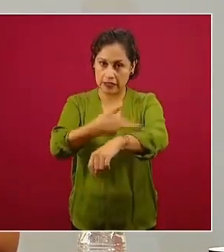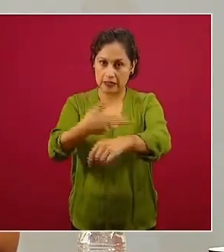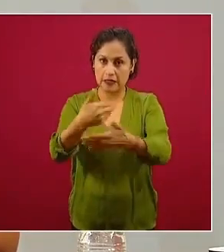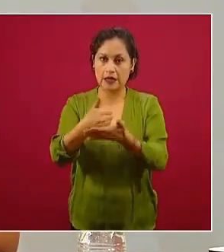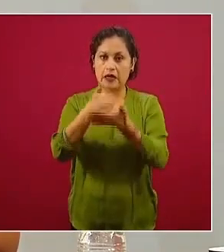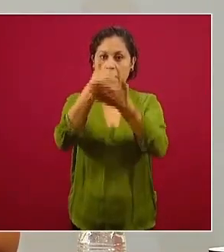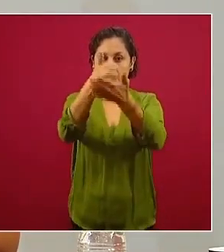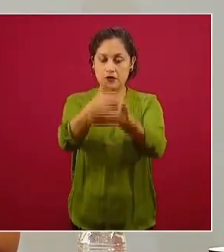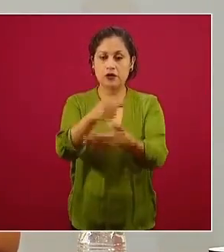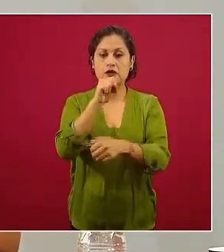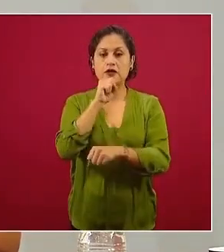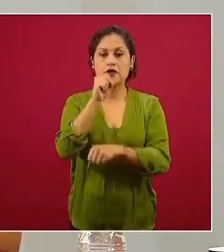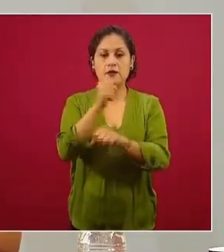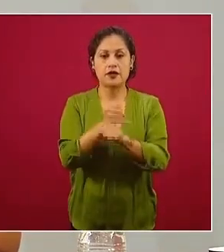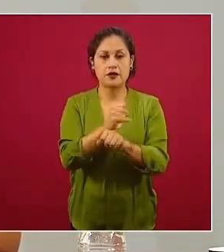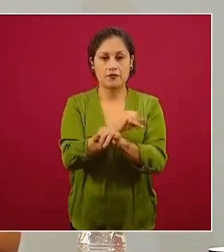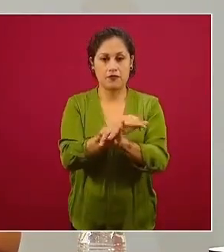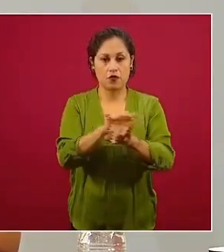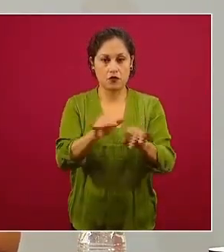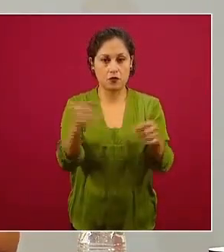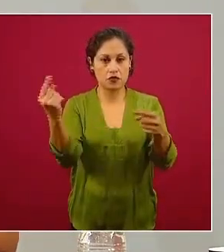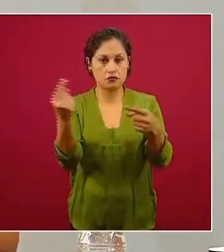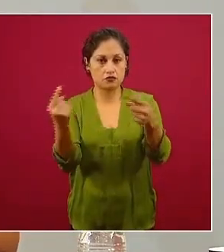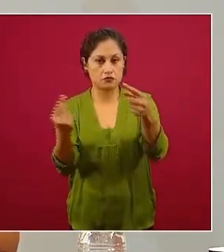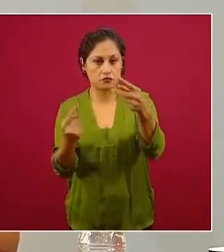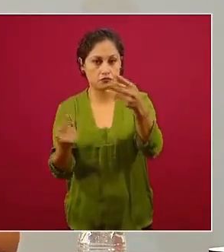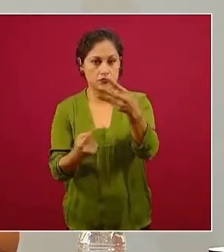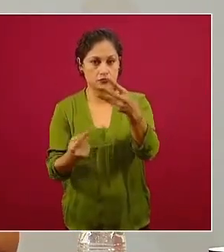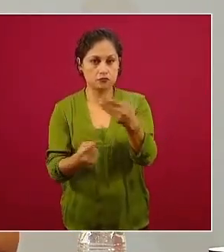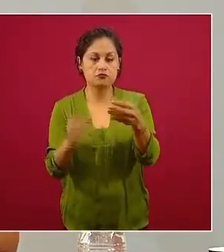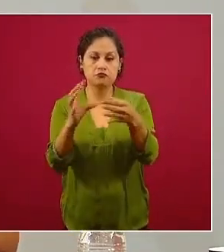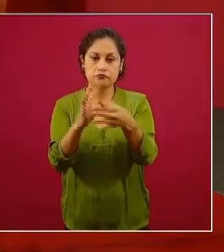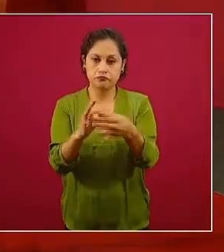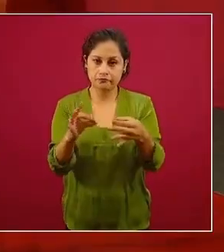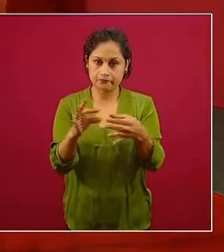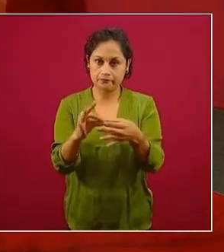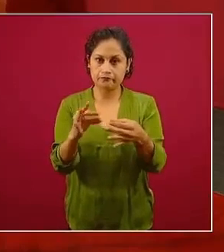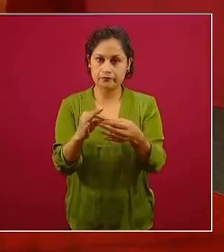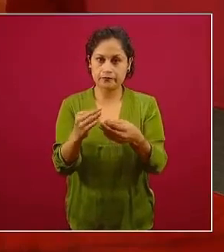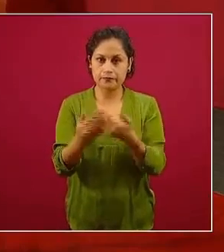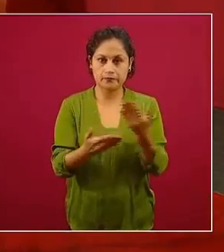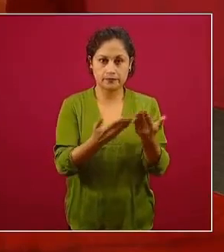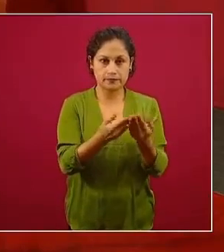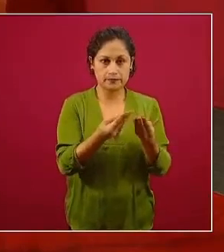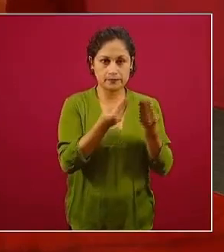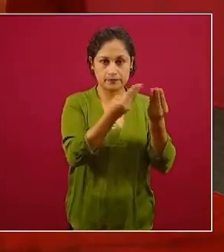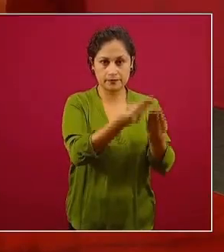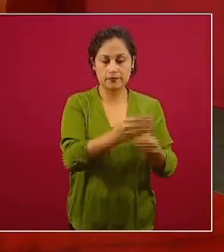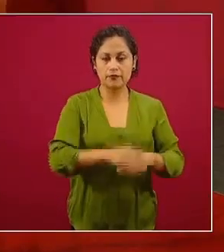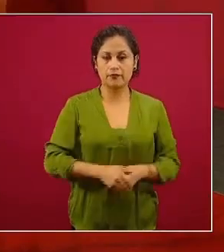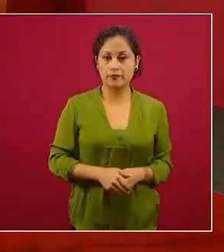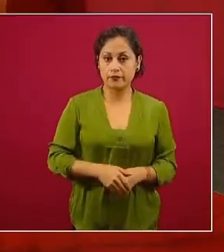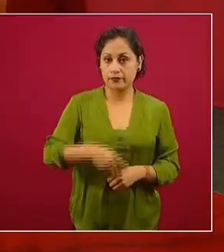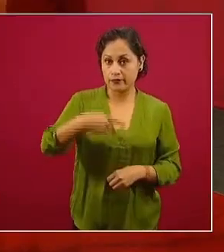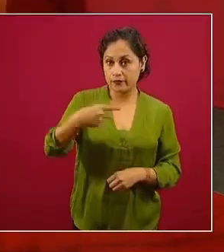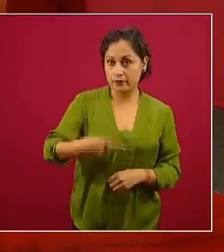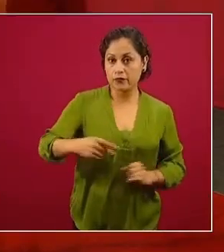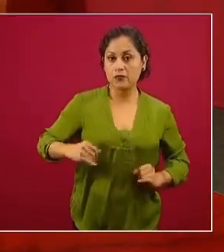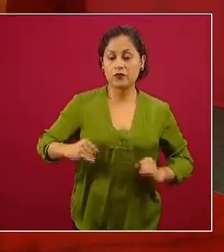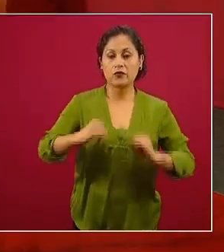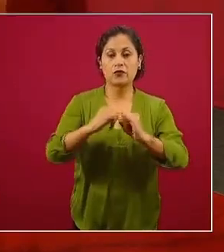otorgamos información. Y hoy por hoy el Instituto Mexicano del Seguro Social